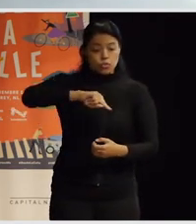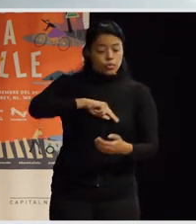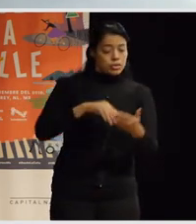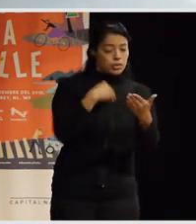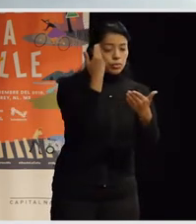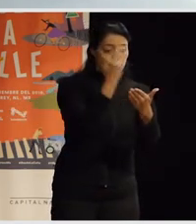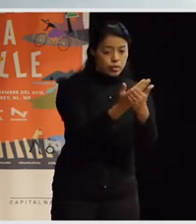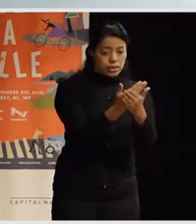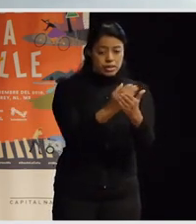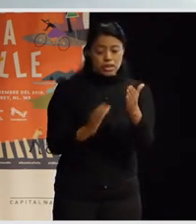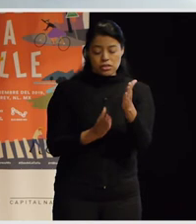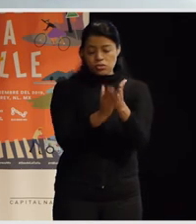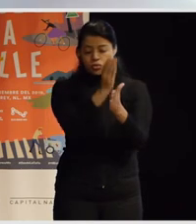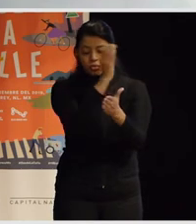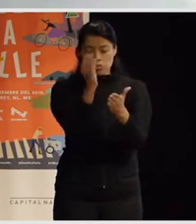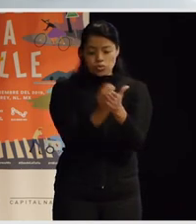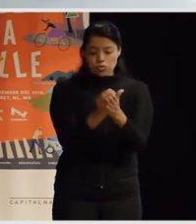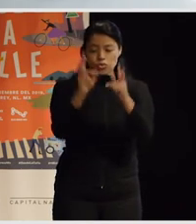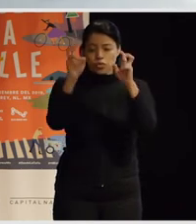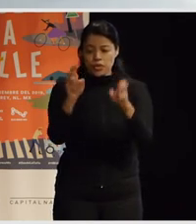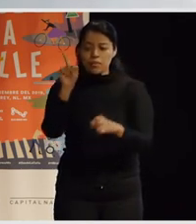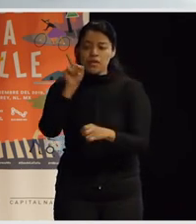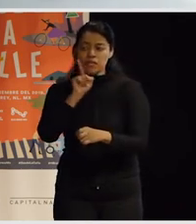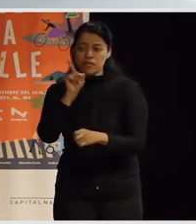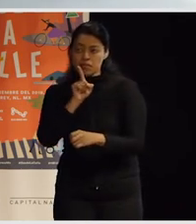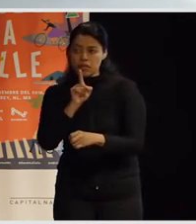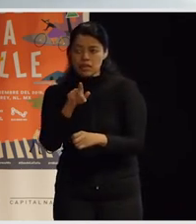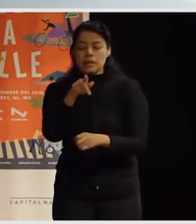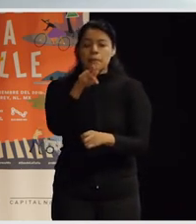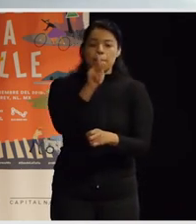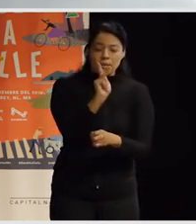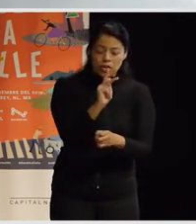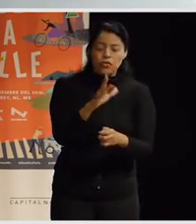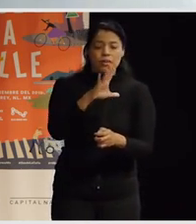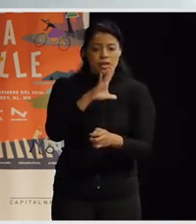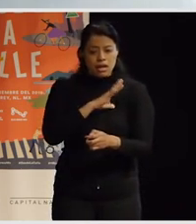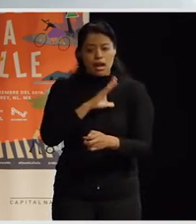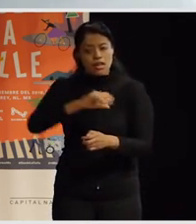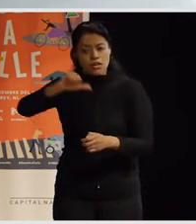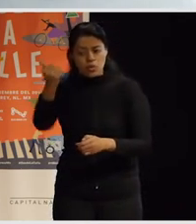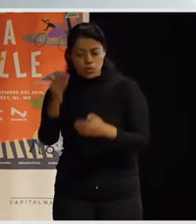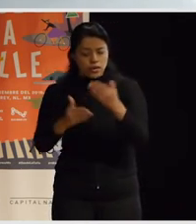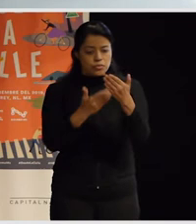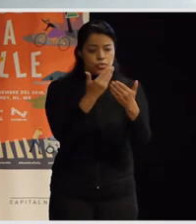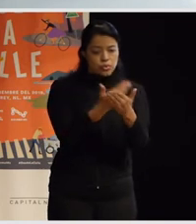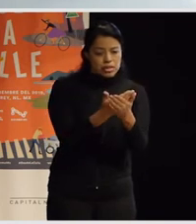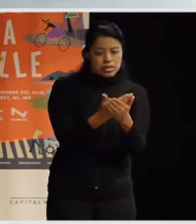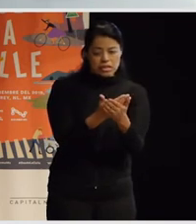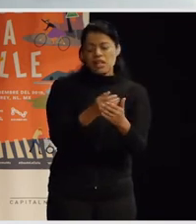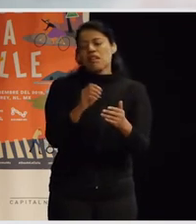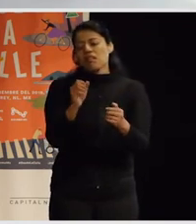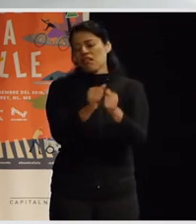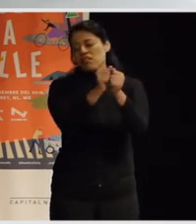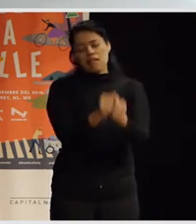feminista pero que también hay, o sea, frente a otras propuestas que lo que pretenden es que todo siga como está, digamos, ¿no? O